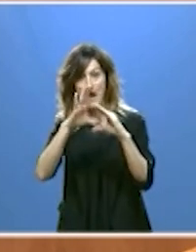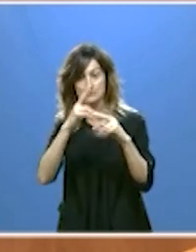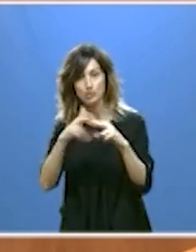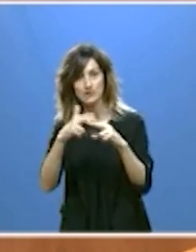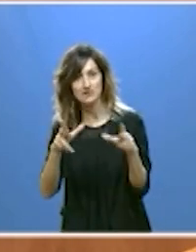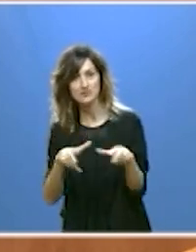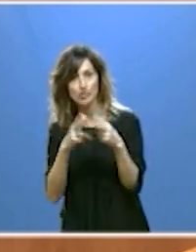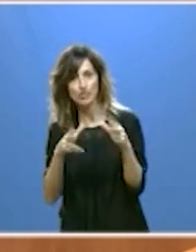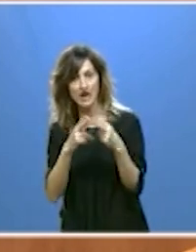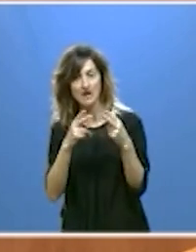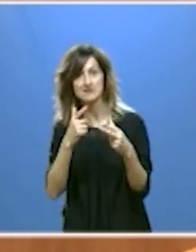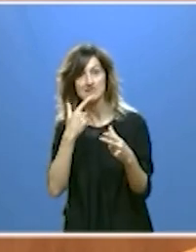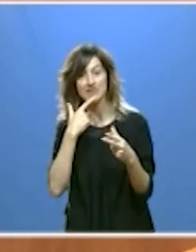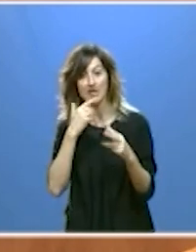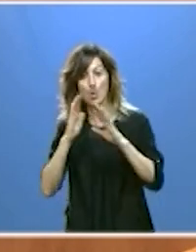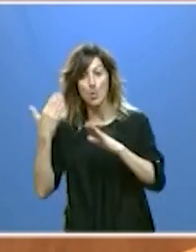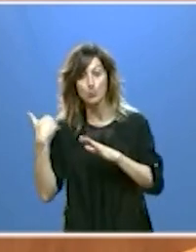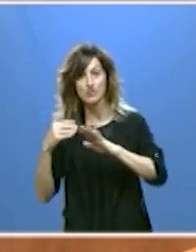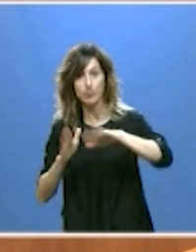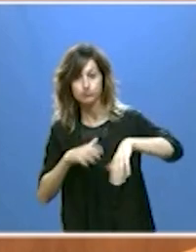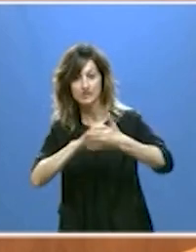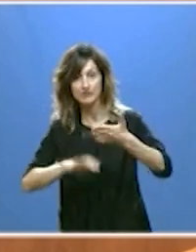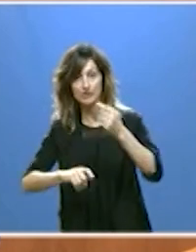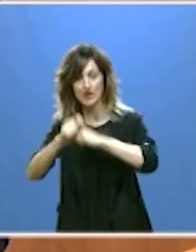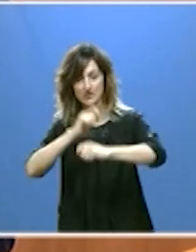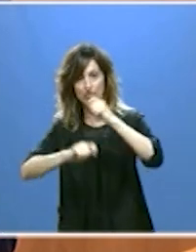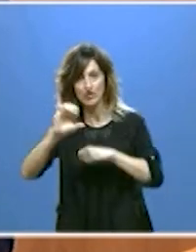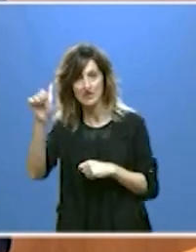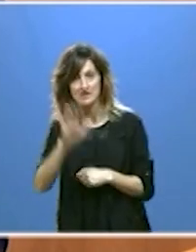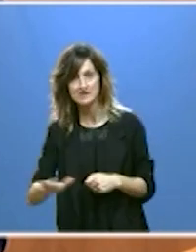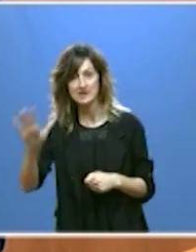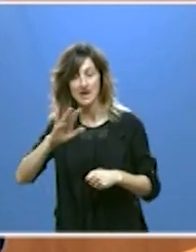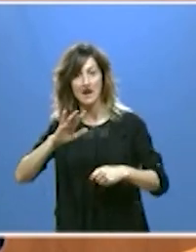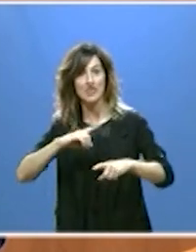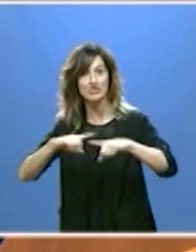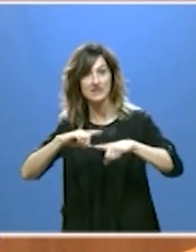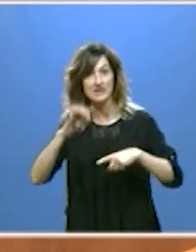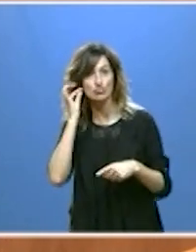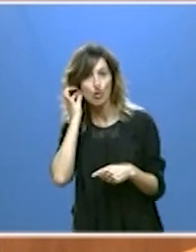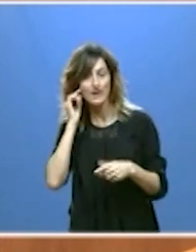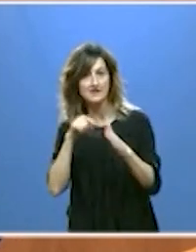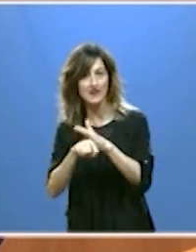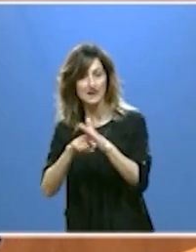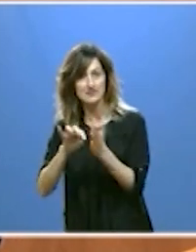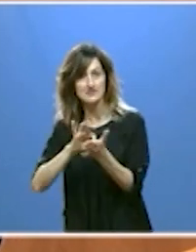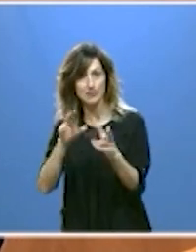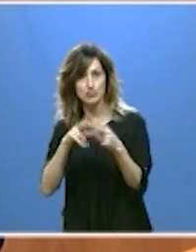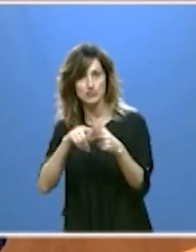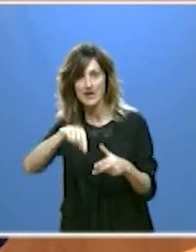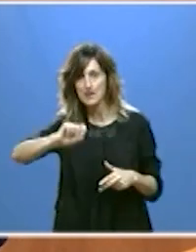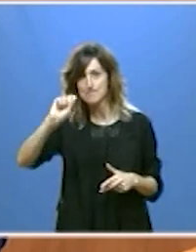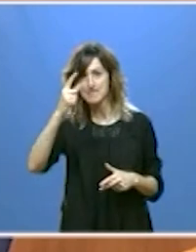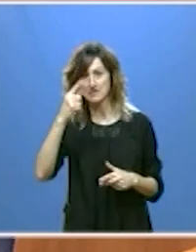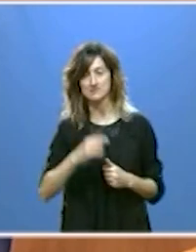sociales según el último informe de la Asociación Estatal de Directoras y Gerentes en Servicios Sociales.